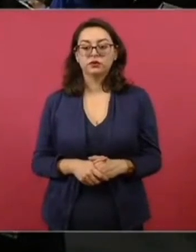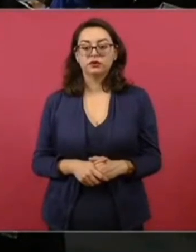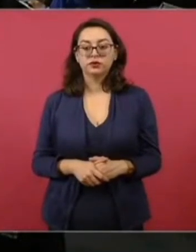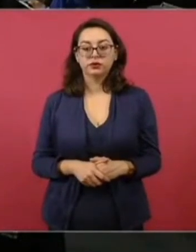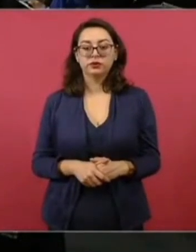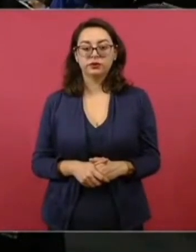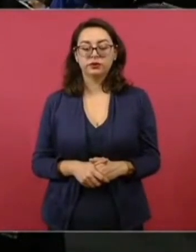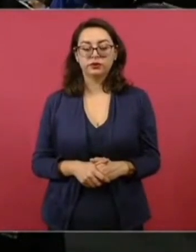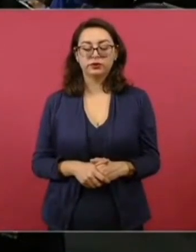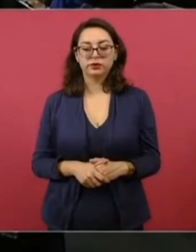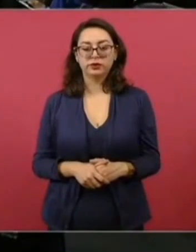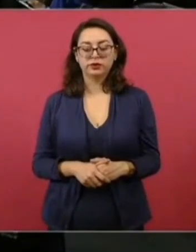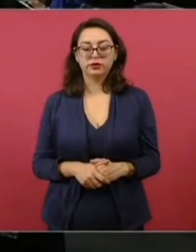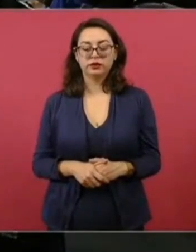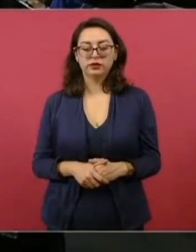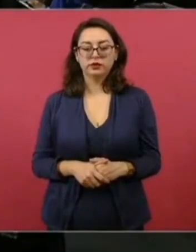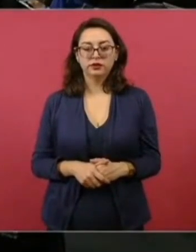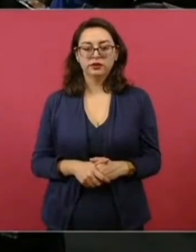Sí.